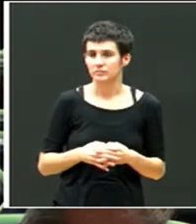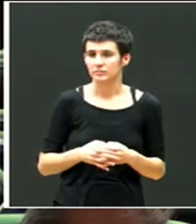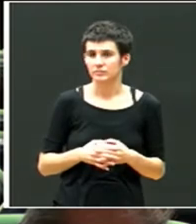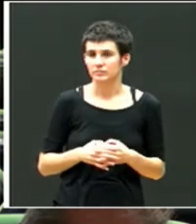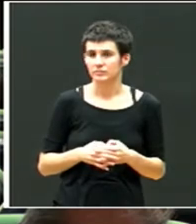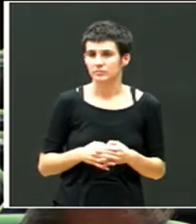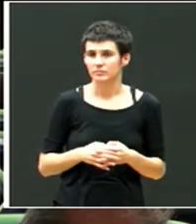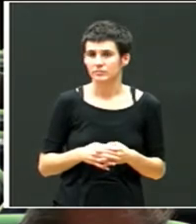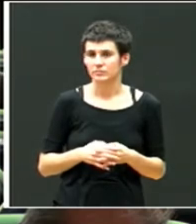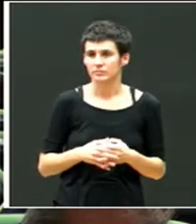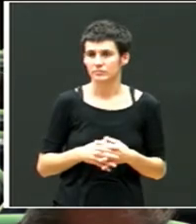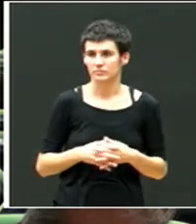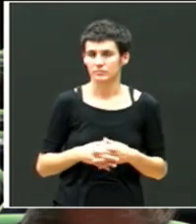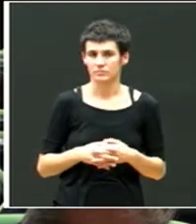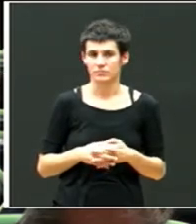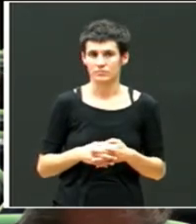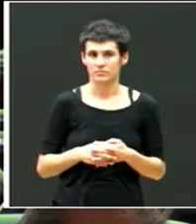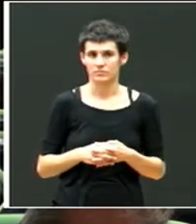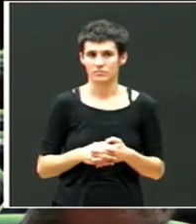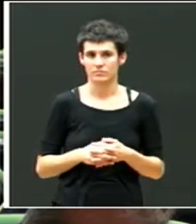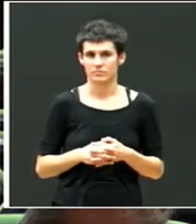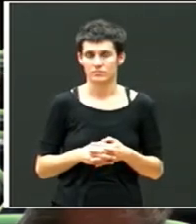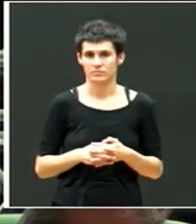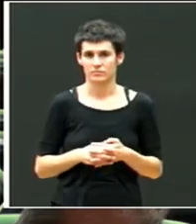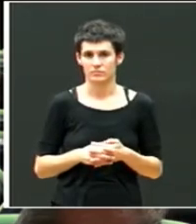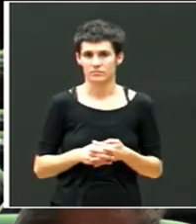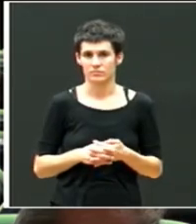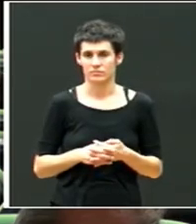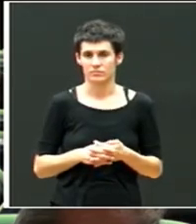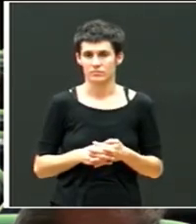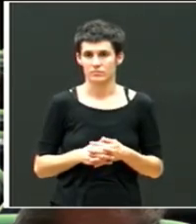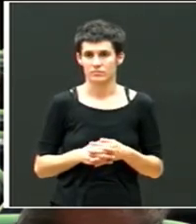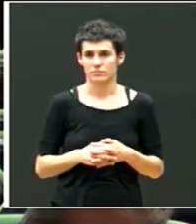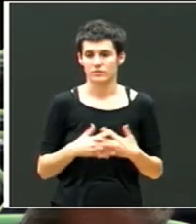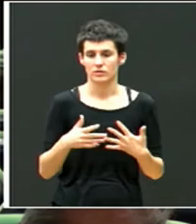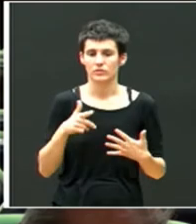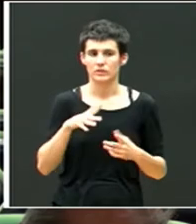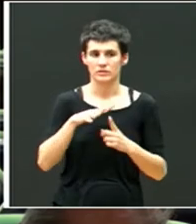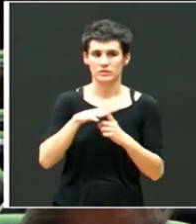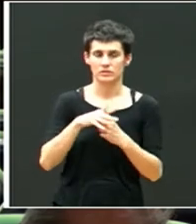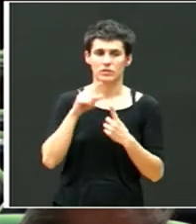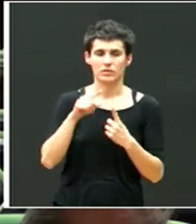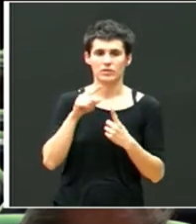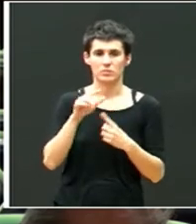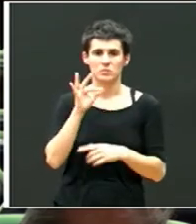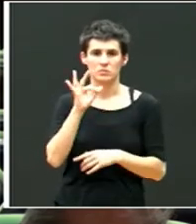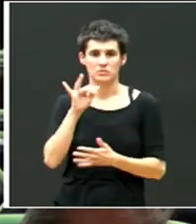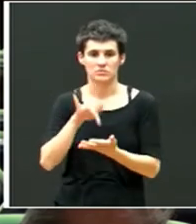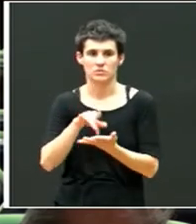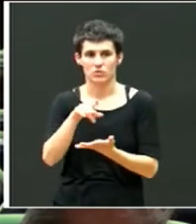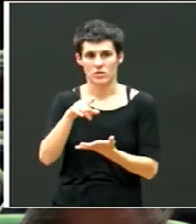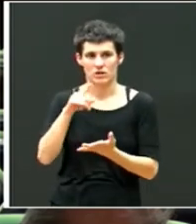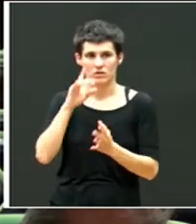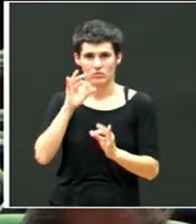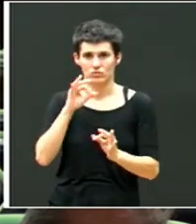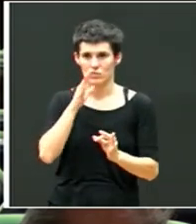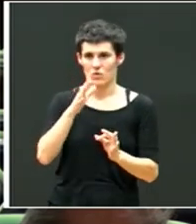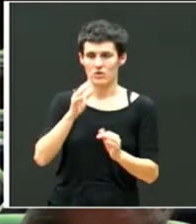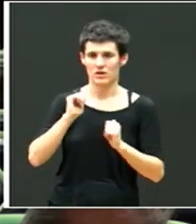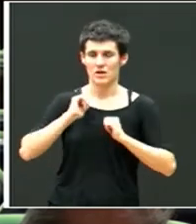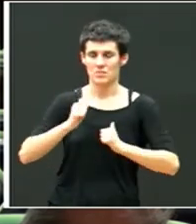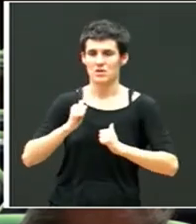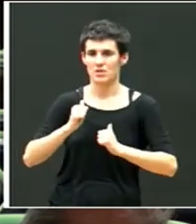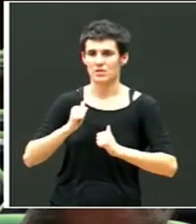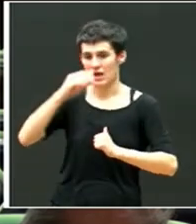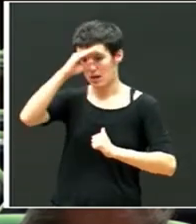Entonces, ahí fue una cosa que empezó, que fue muy positiva, yo creo, bueno. Empezó a llamarles Aita y Ama a sus padres de acogida,